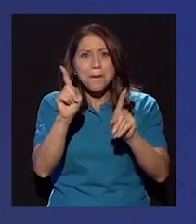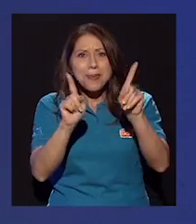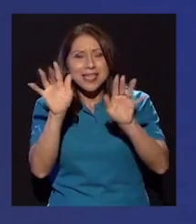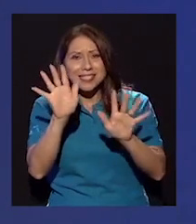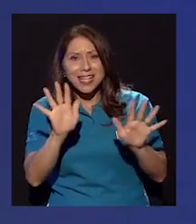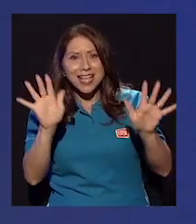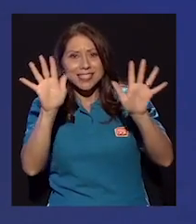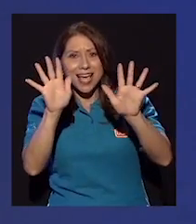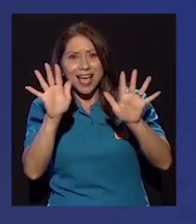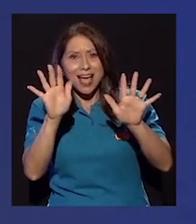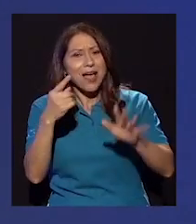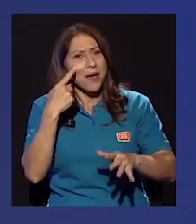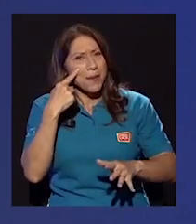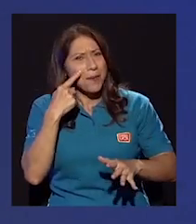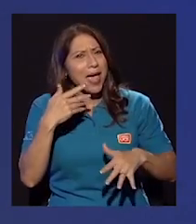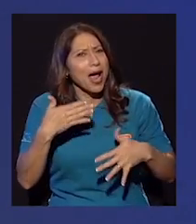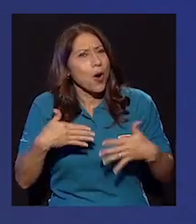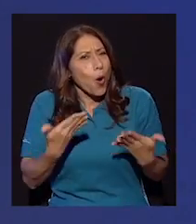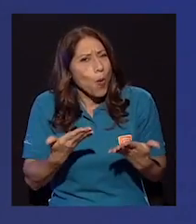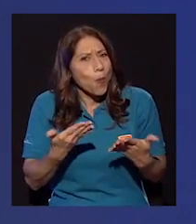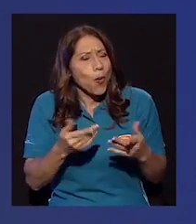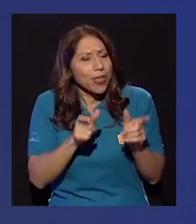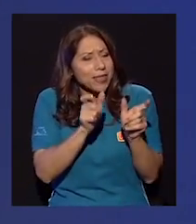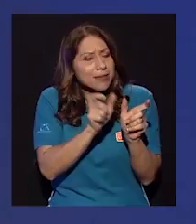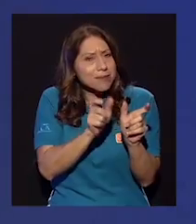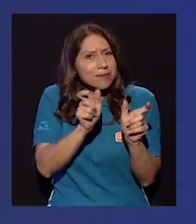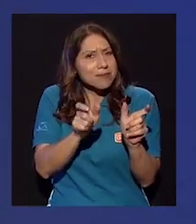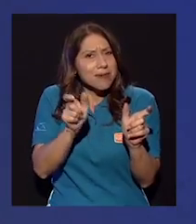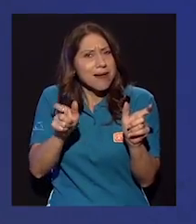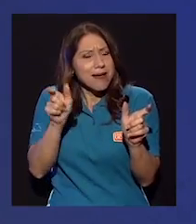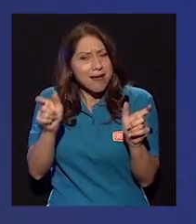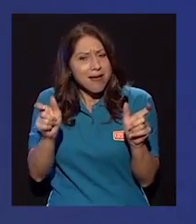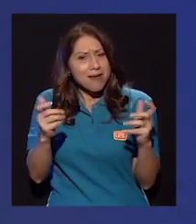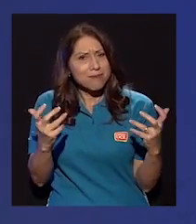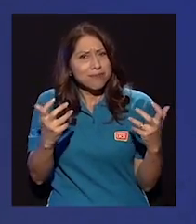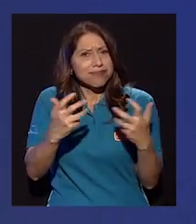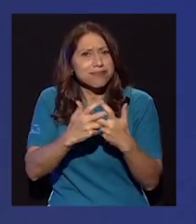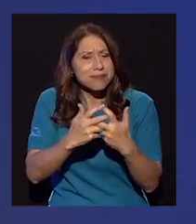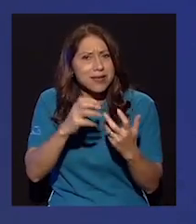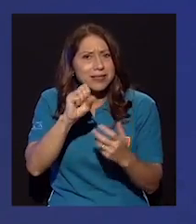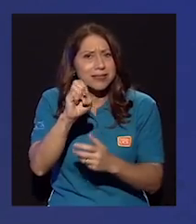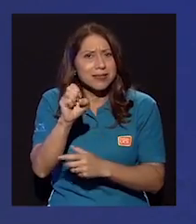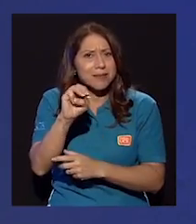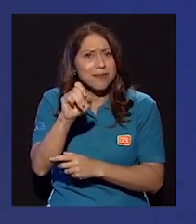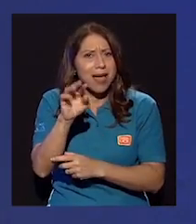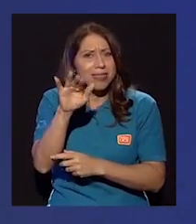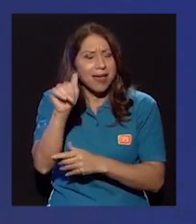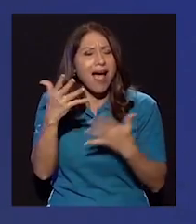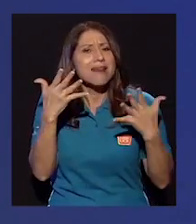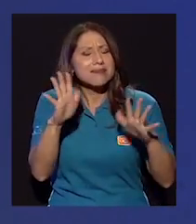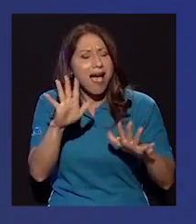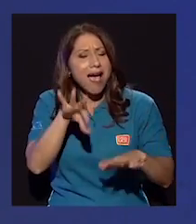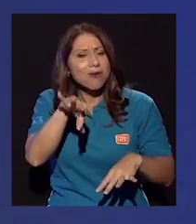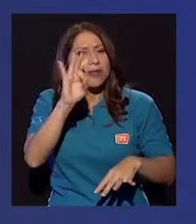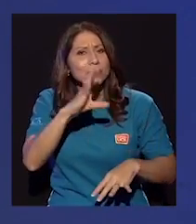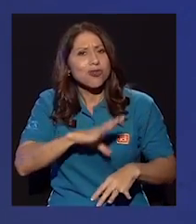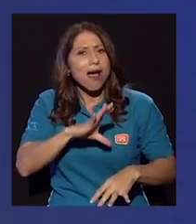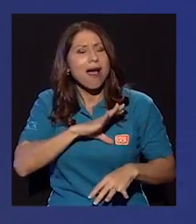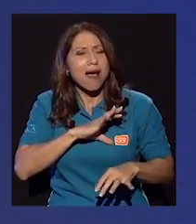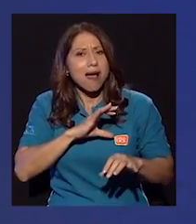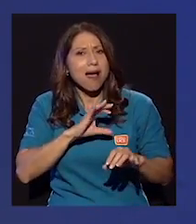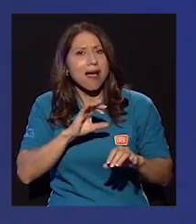Vea cómo el... A ver, desde la semántica ya podemos identificar una serie de factores que podríamos categorizar de